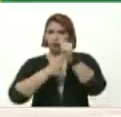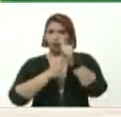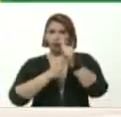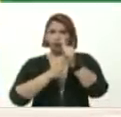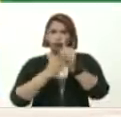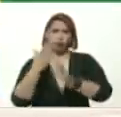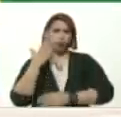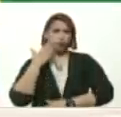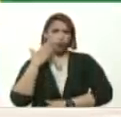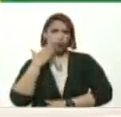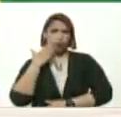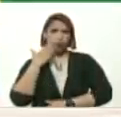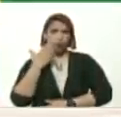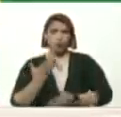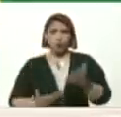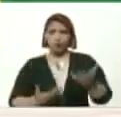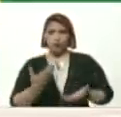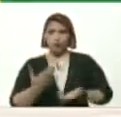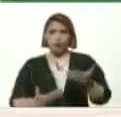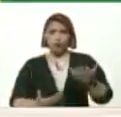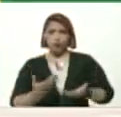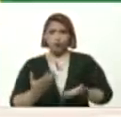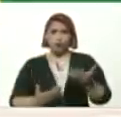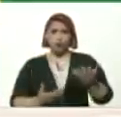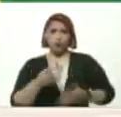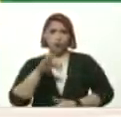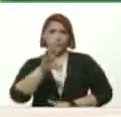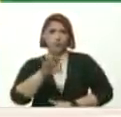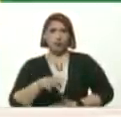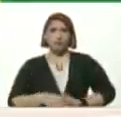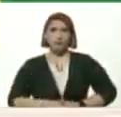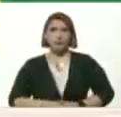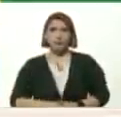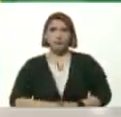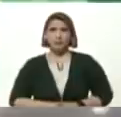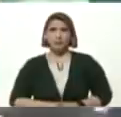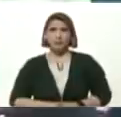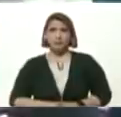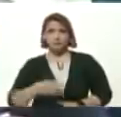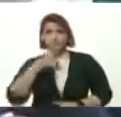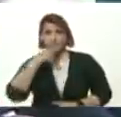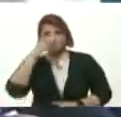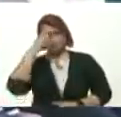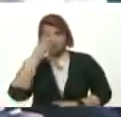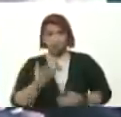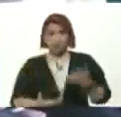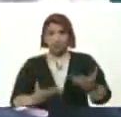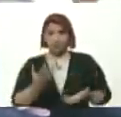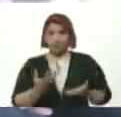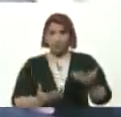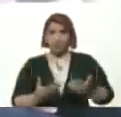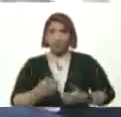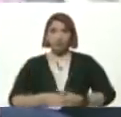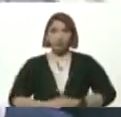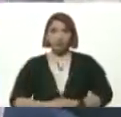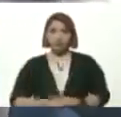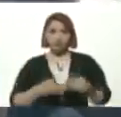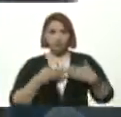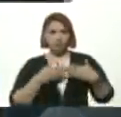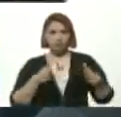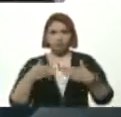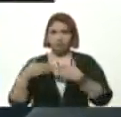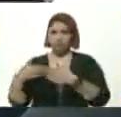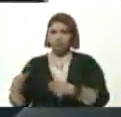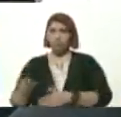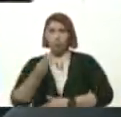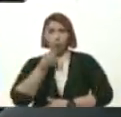Las Madres Cocineras De Venezuela De Los Padres Cocineros Que Le Garantizaban